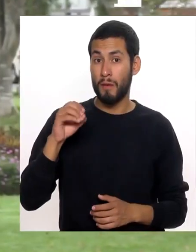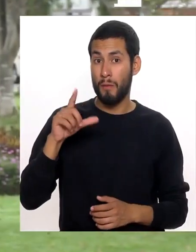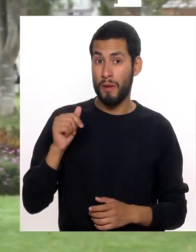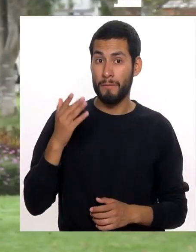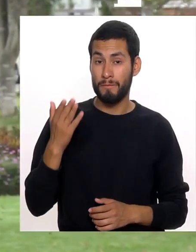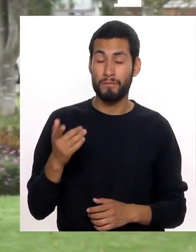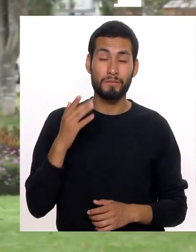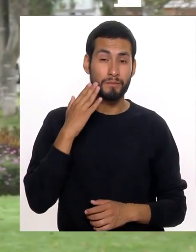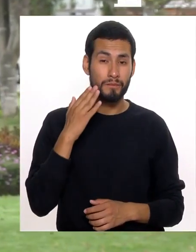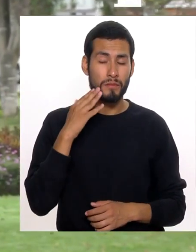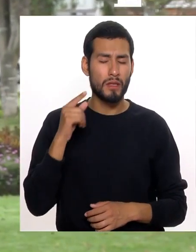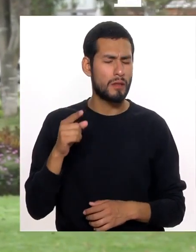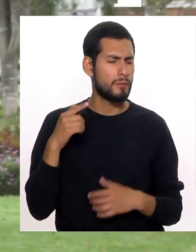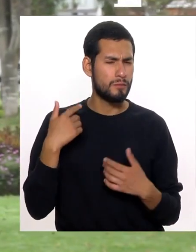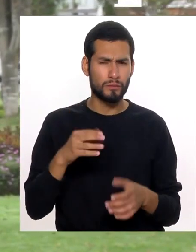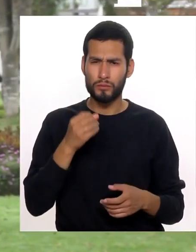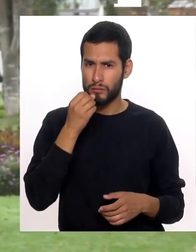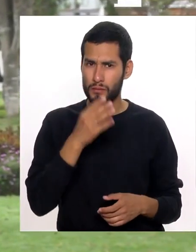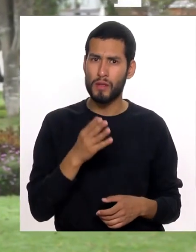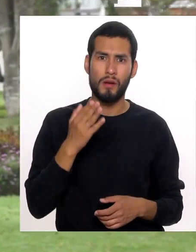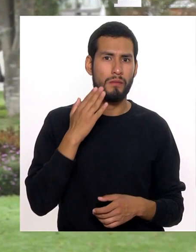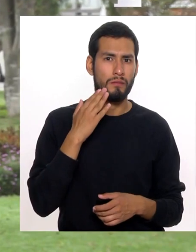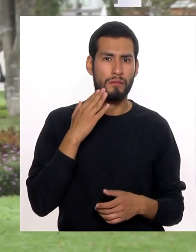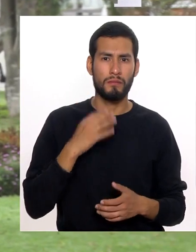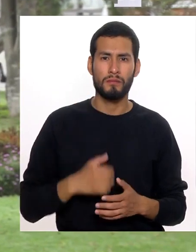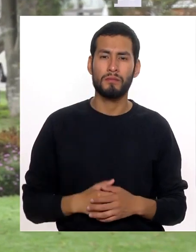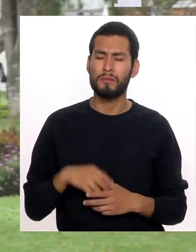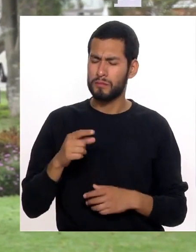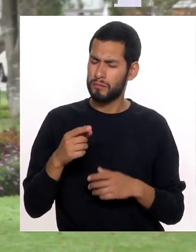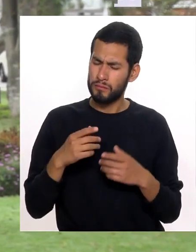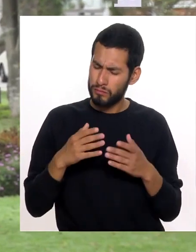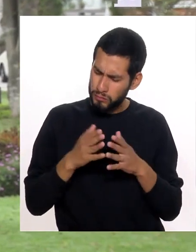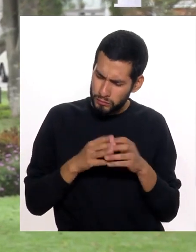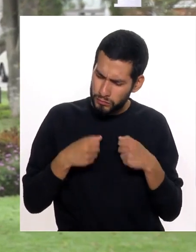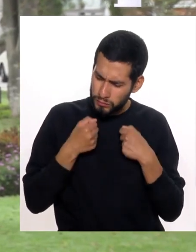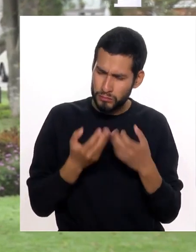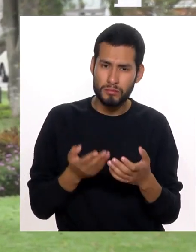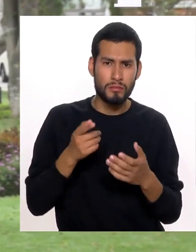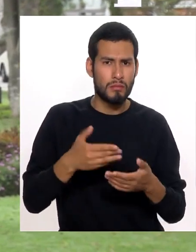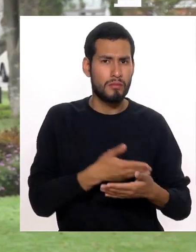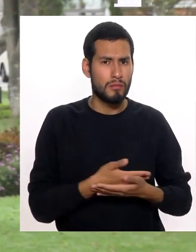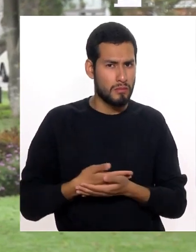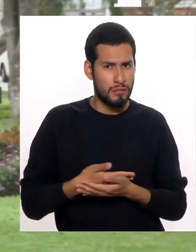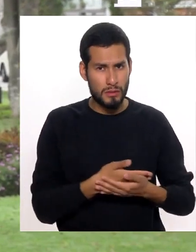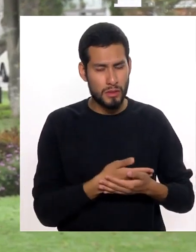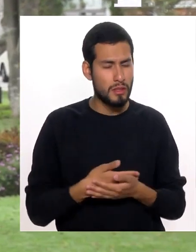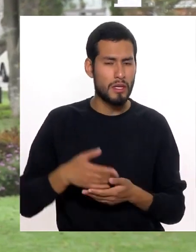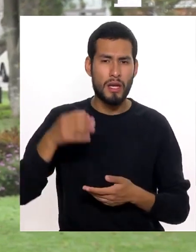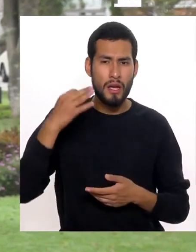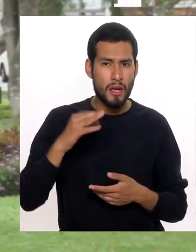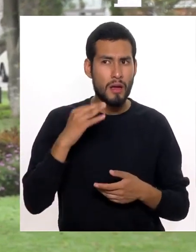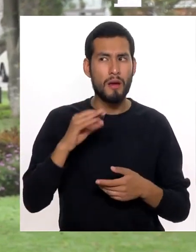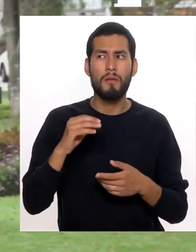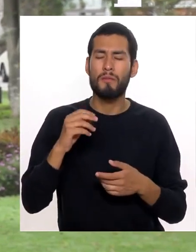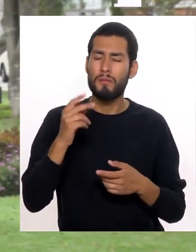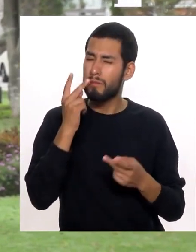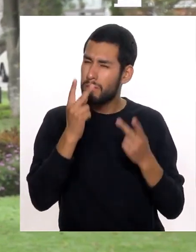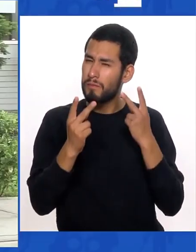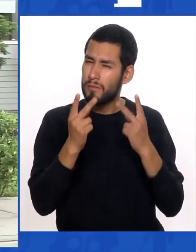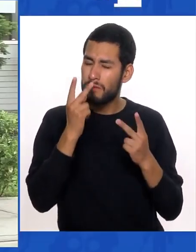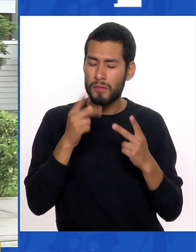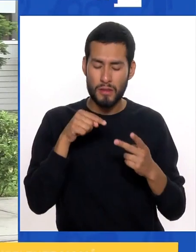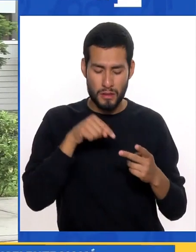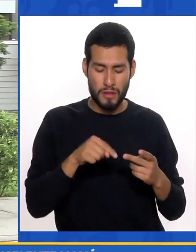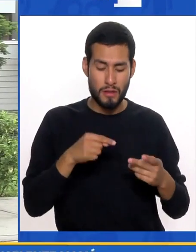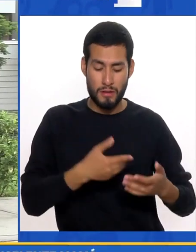Paola Paola Es como mamá Es una excelente mamá Muy dedicada A su bebé Siempre pendiente